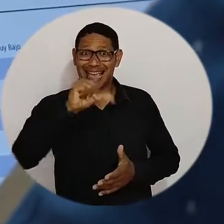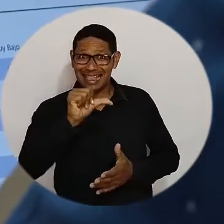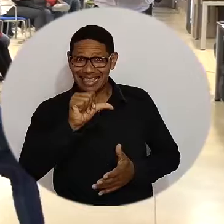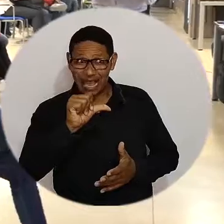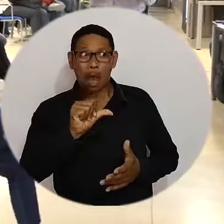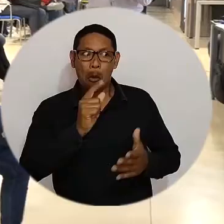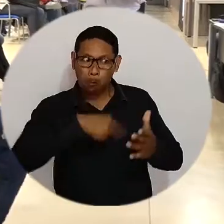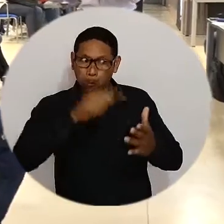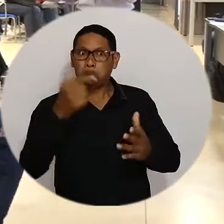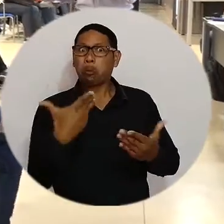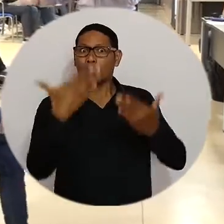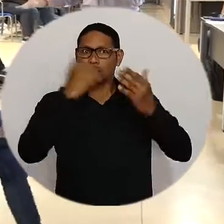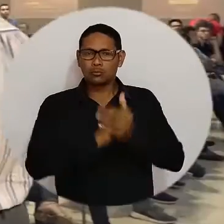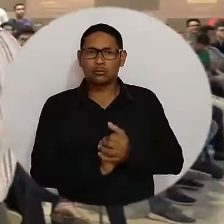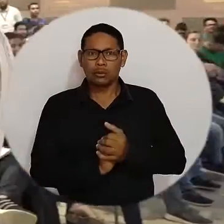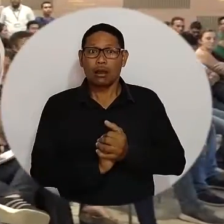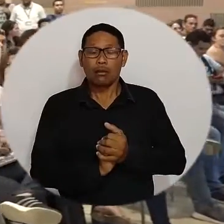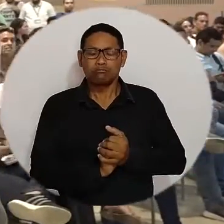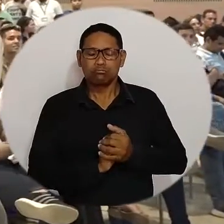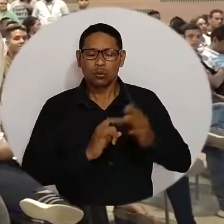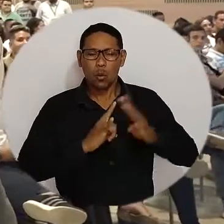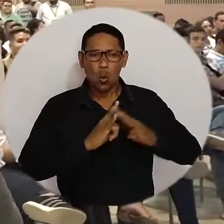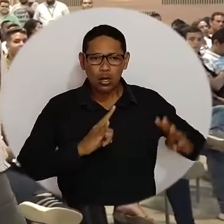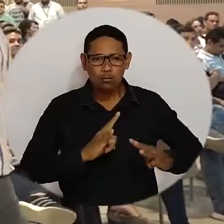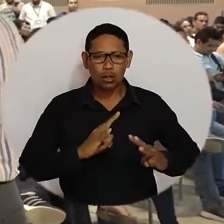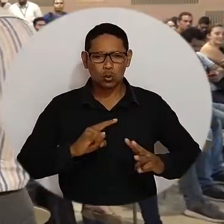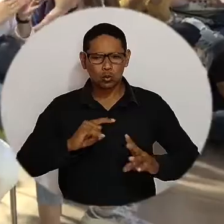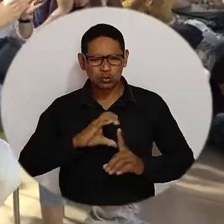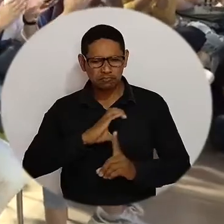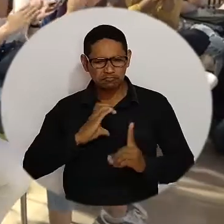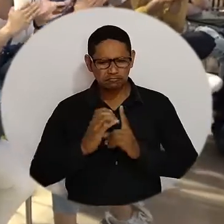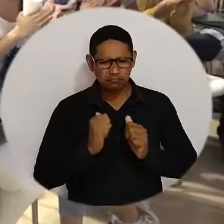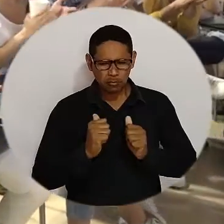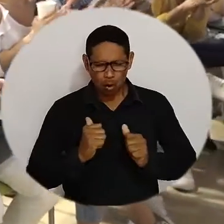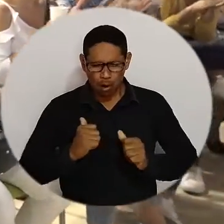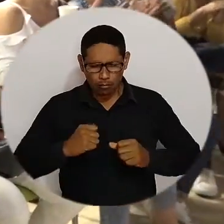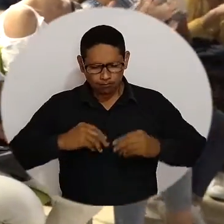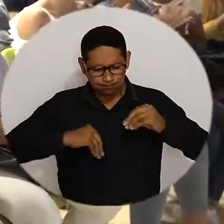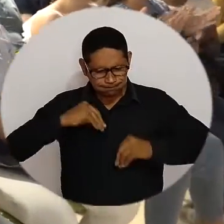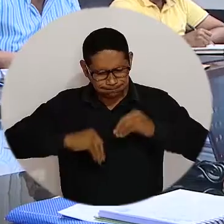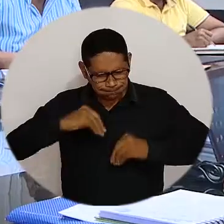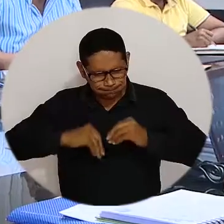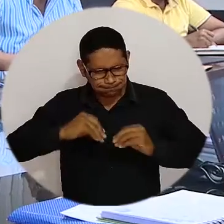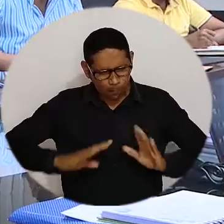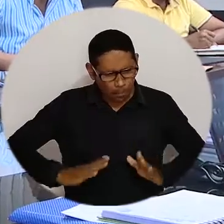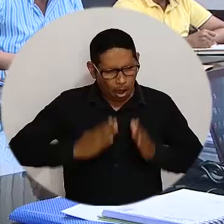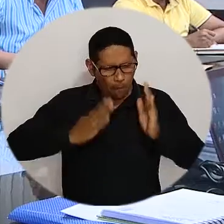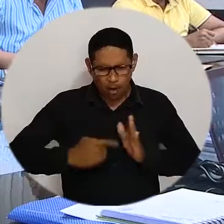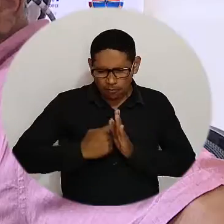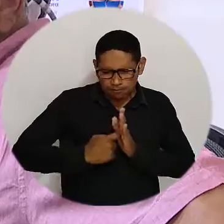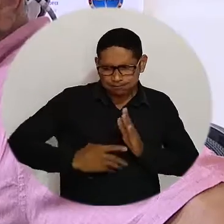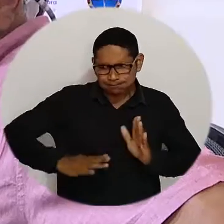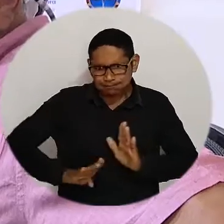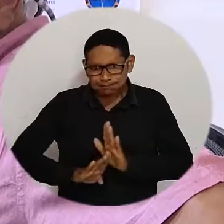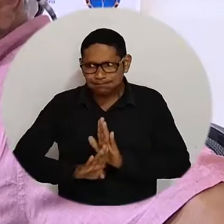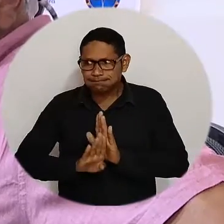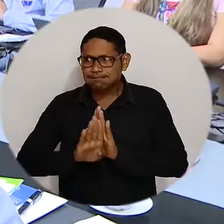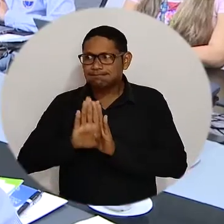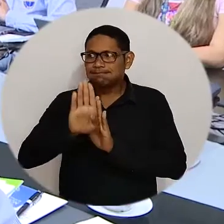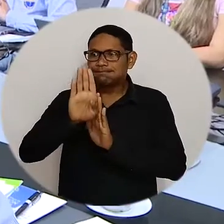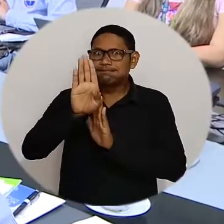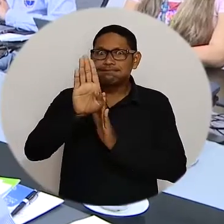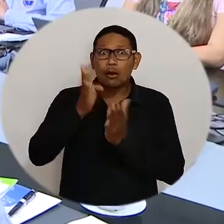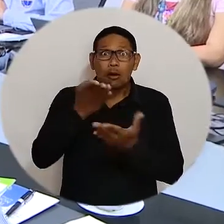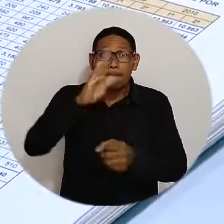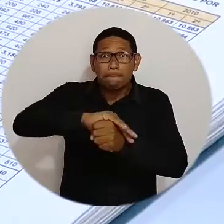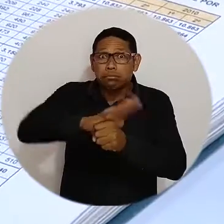Acreditación destacó que la alma mater hizo suya una cultura de autoevaluación y mejoramiento permanente, que le ha permitido avanzar incluso en medio de